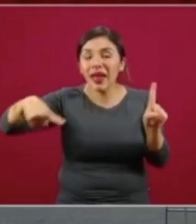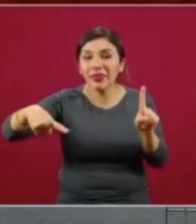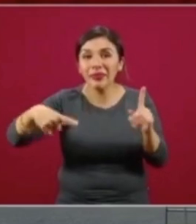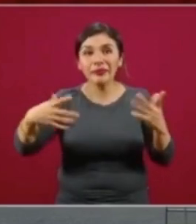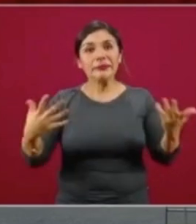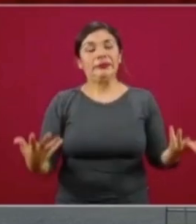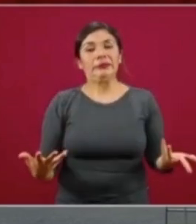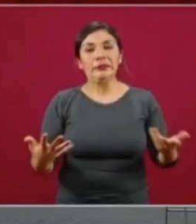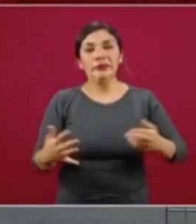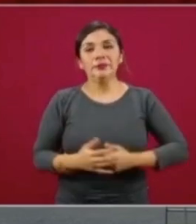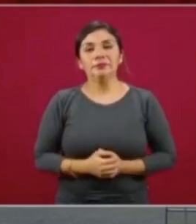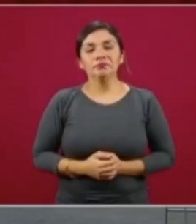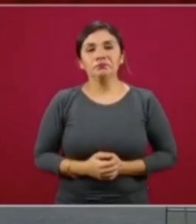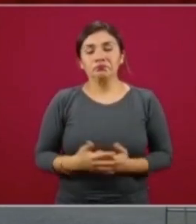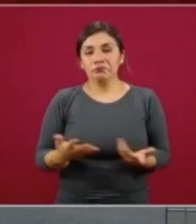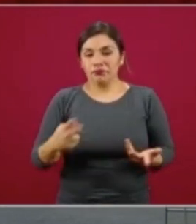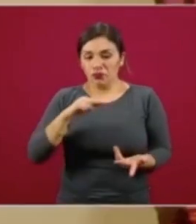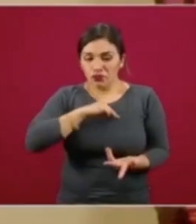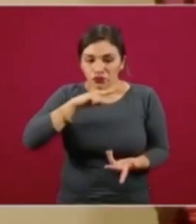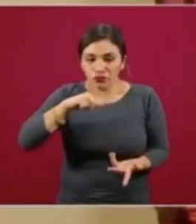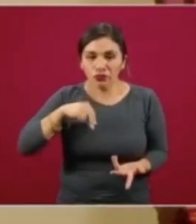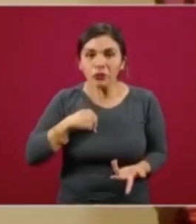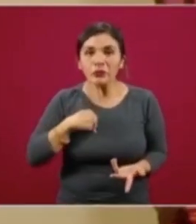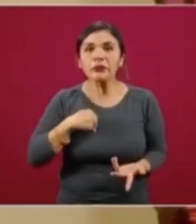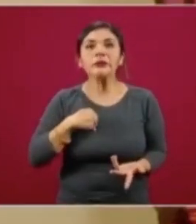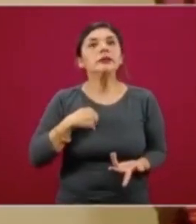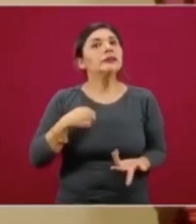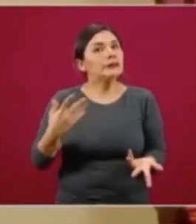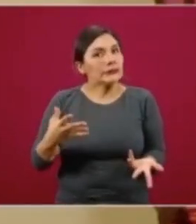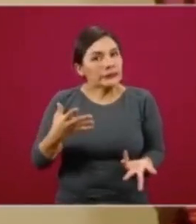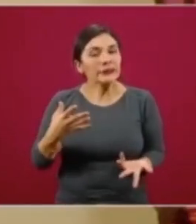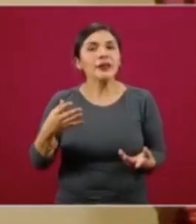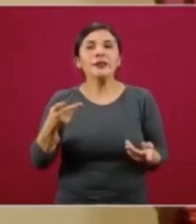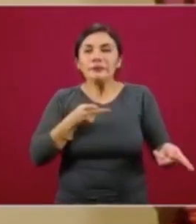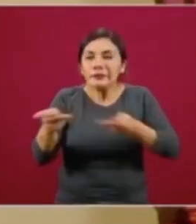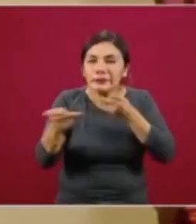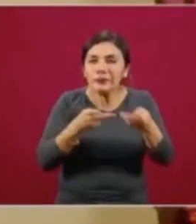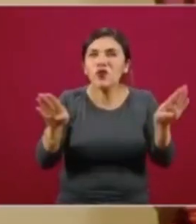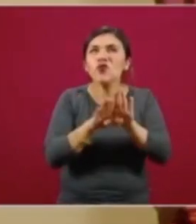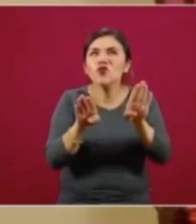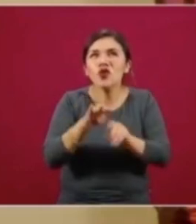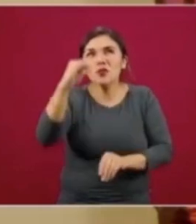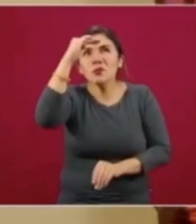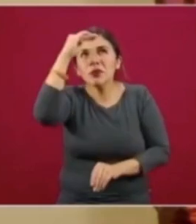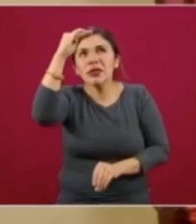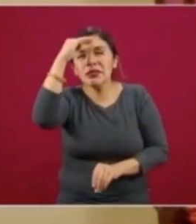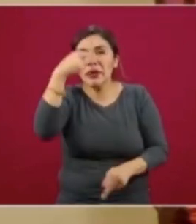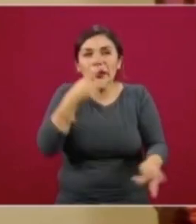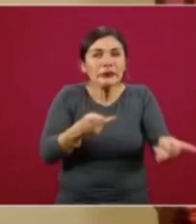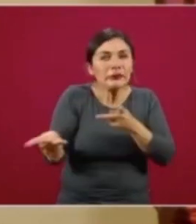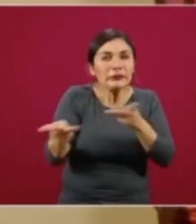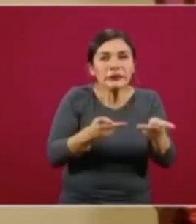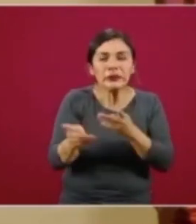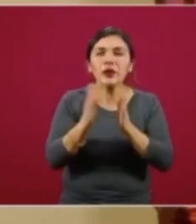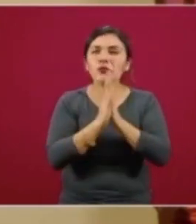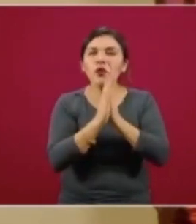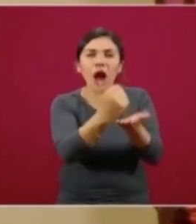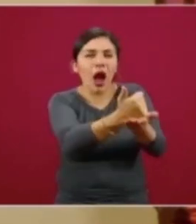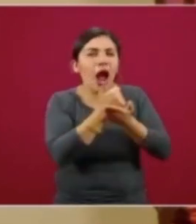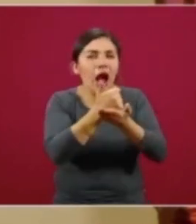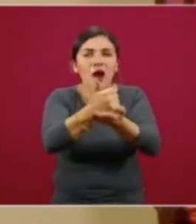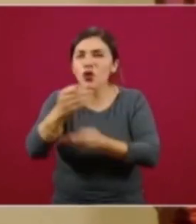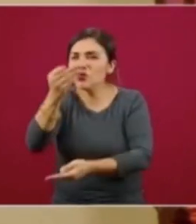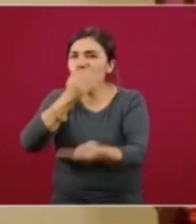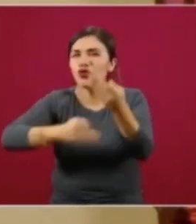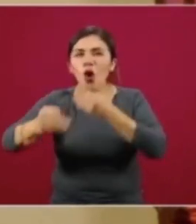Entonces, nosotros tuvimos que generar todas las estrategias operativas y pedir el auxilio de todos